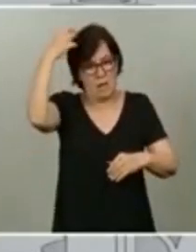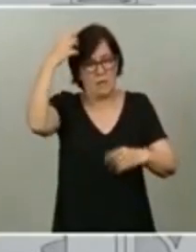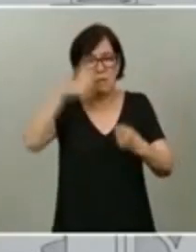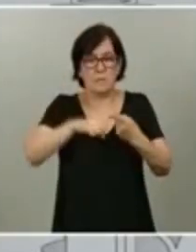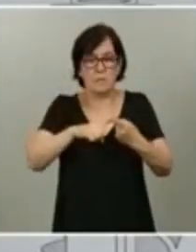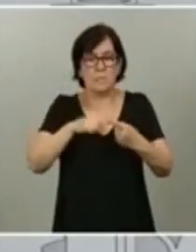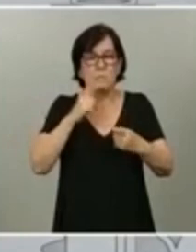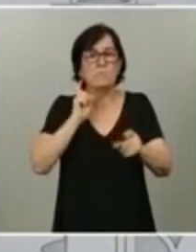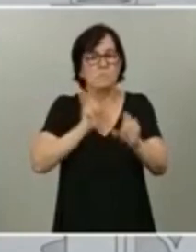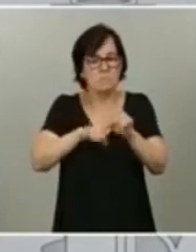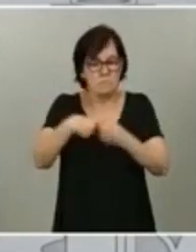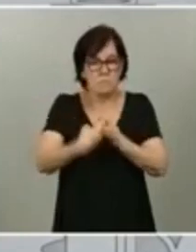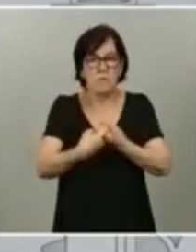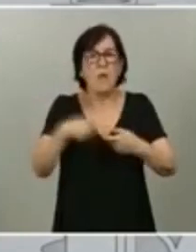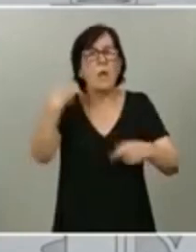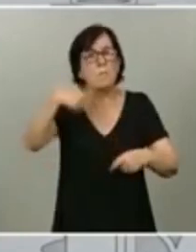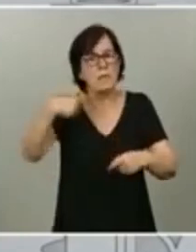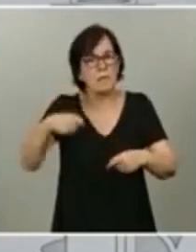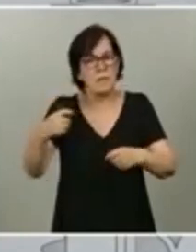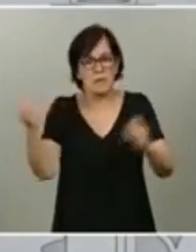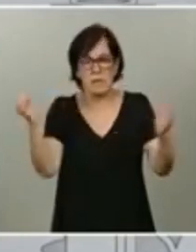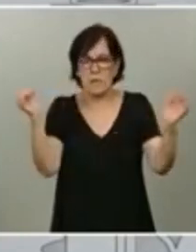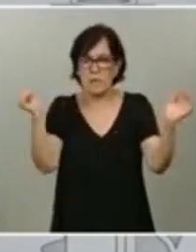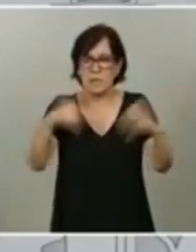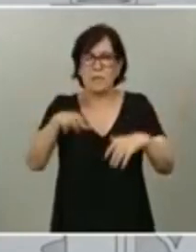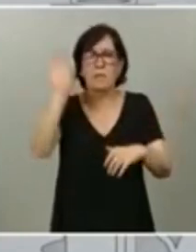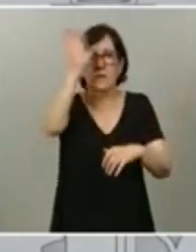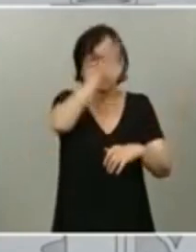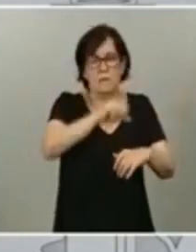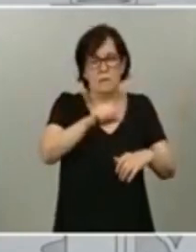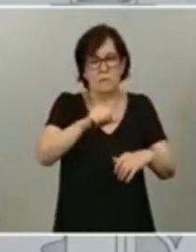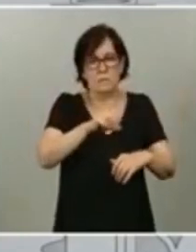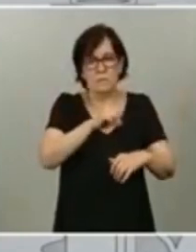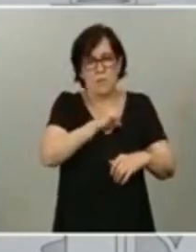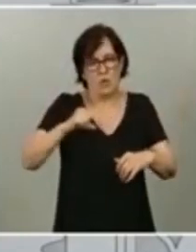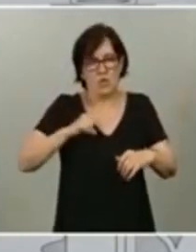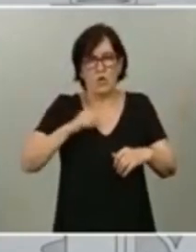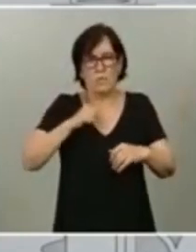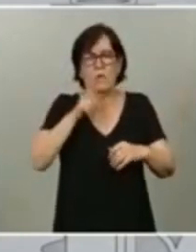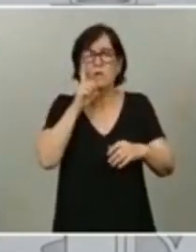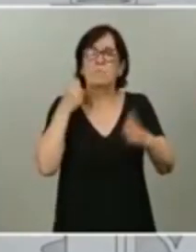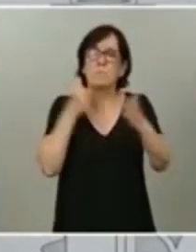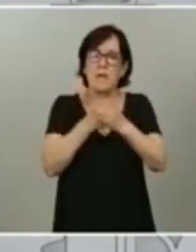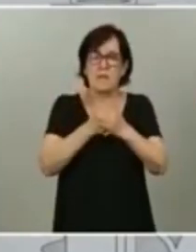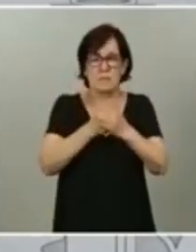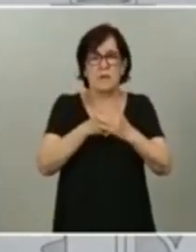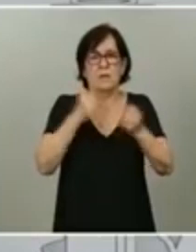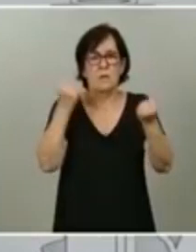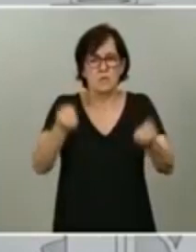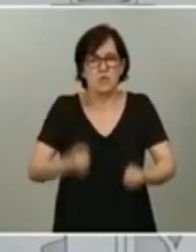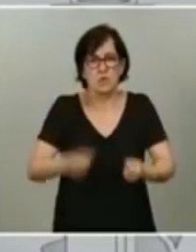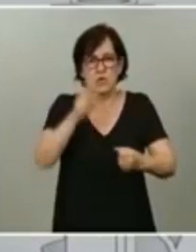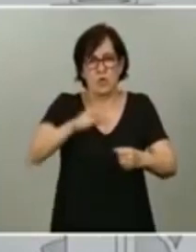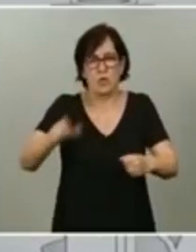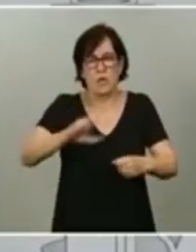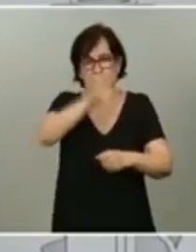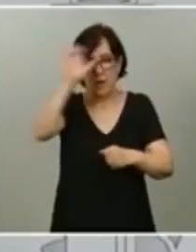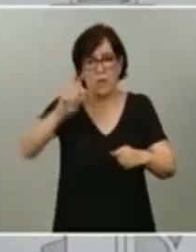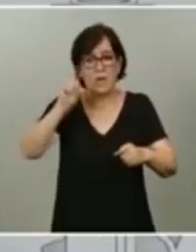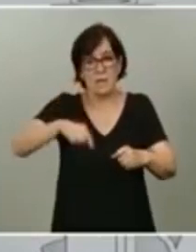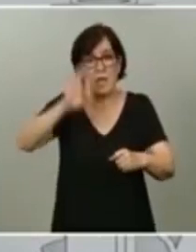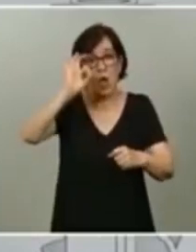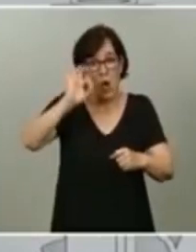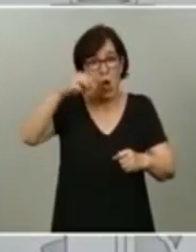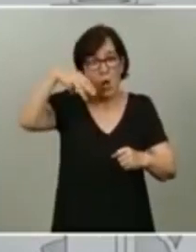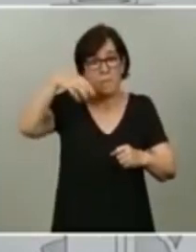los presidentes y presidentas autonómicos, las máximas autoridades europeas y también, en representación de la Organización Nacional o